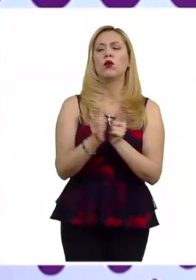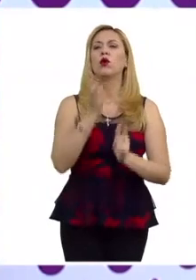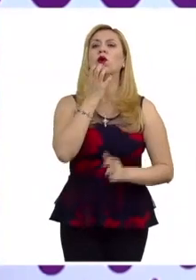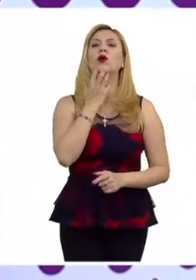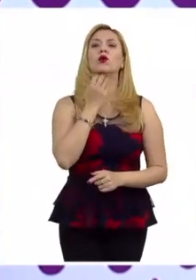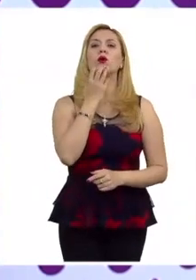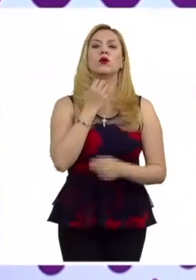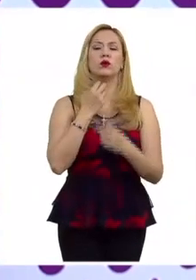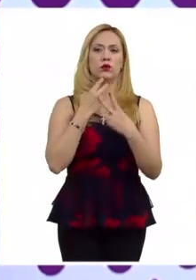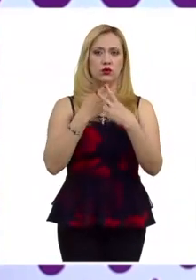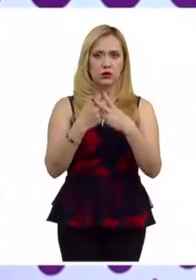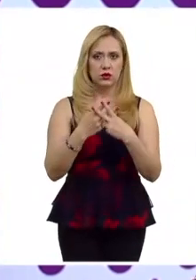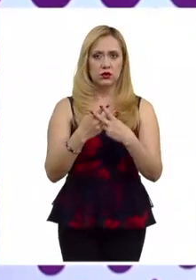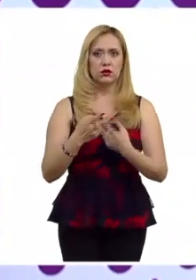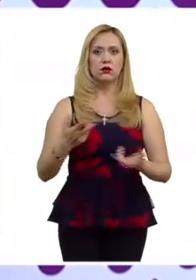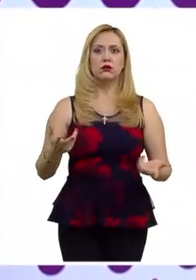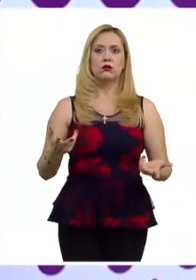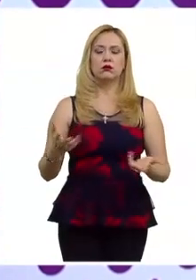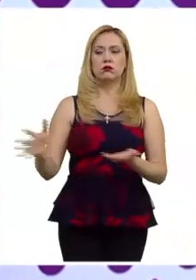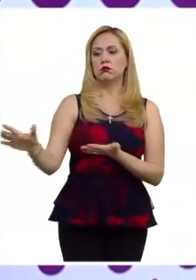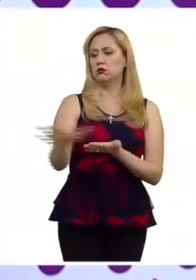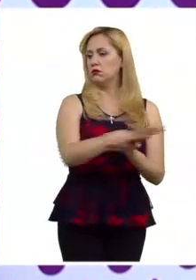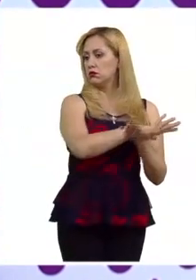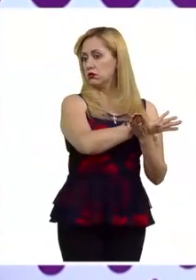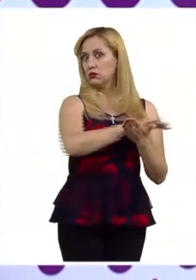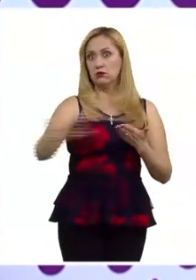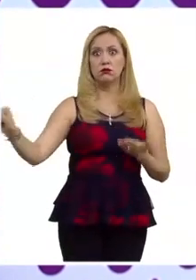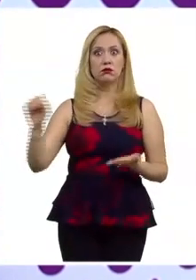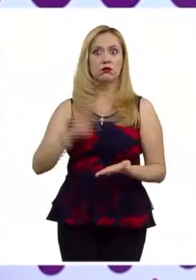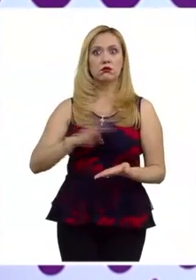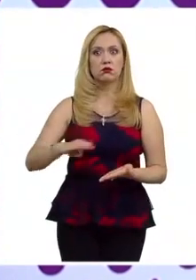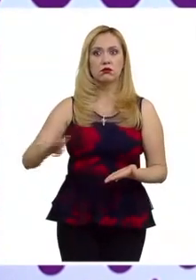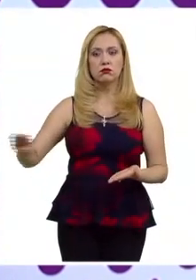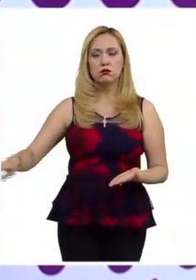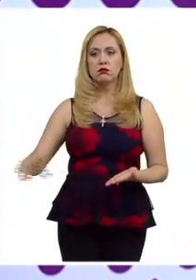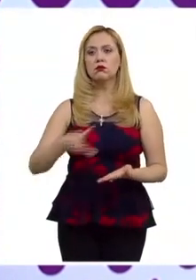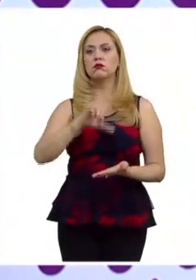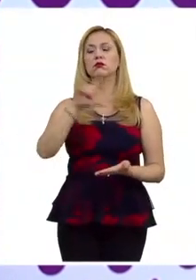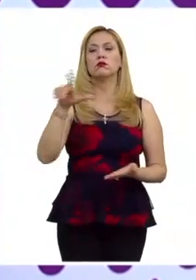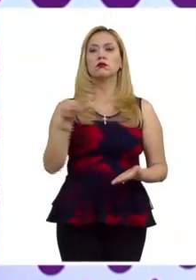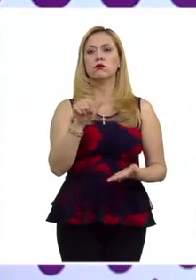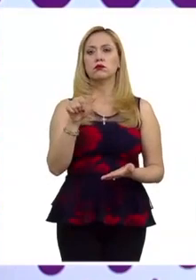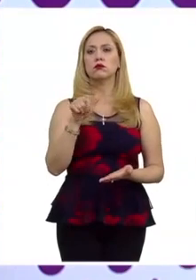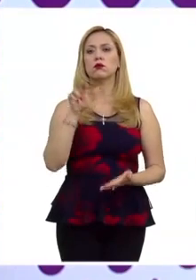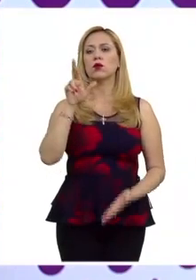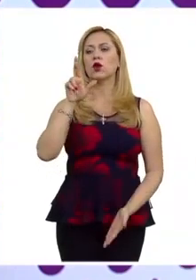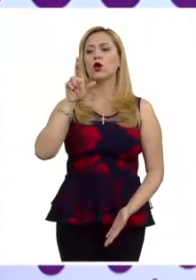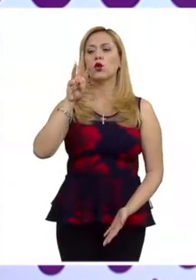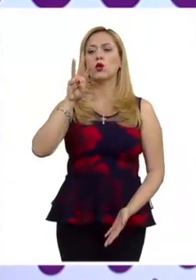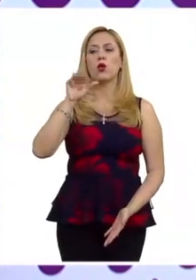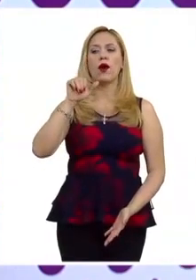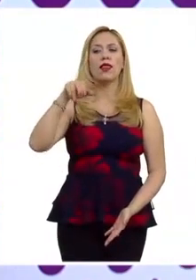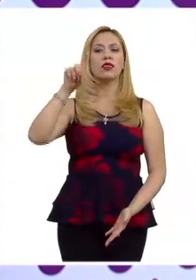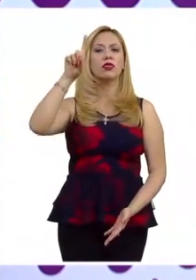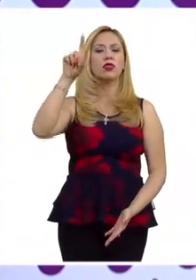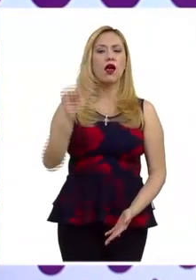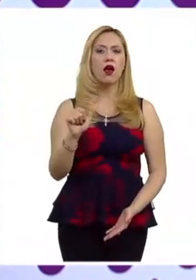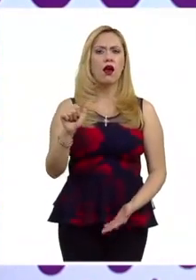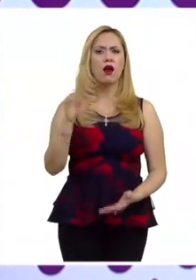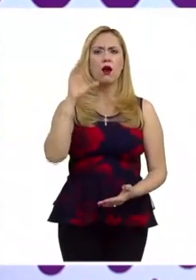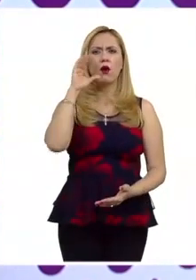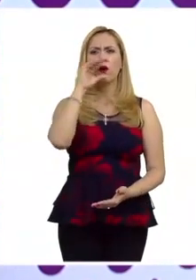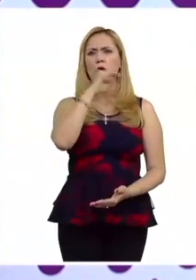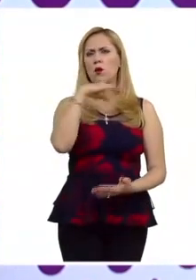y esto justificó su exterminio. Después, en el holocausto de Ruanda, justificó que en tres